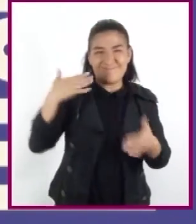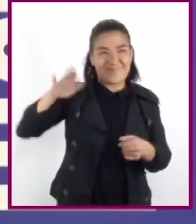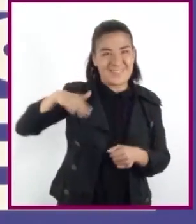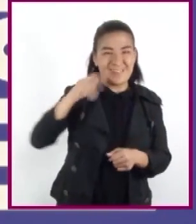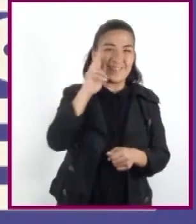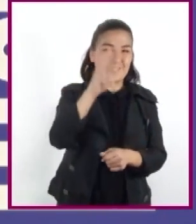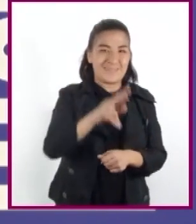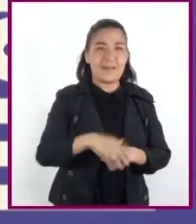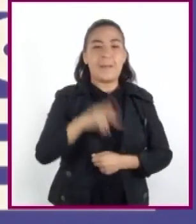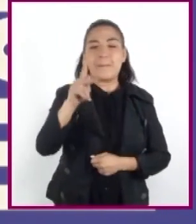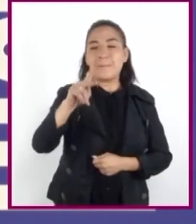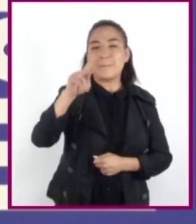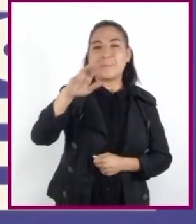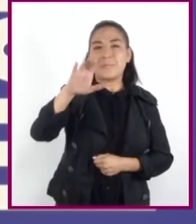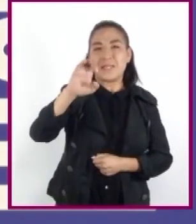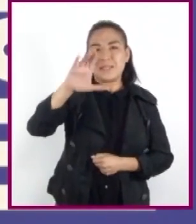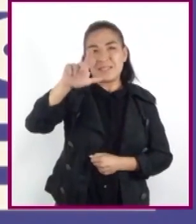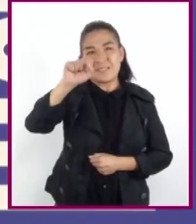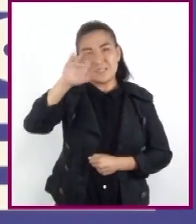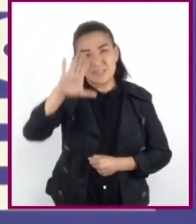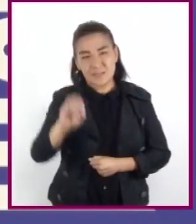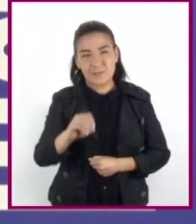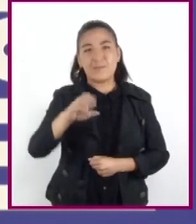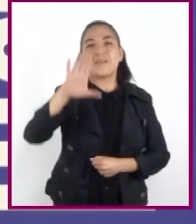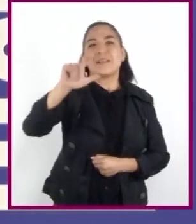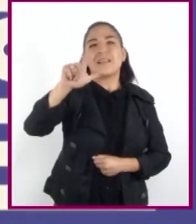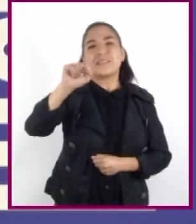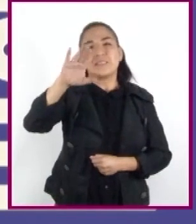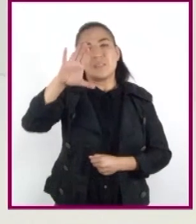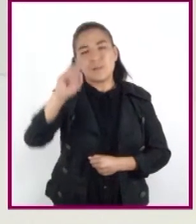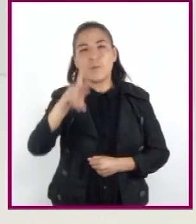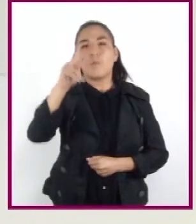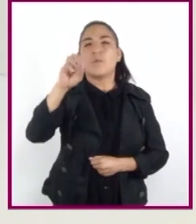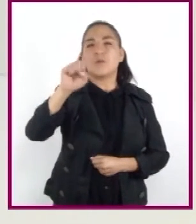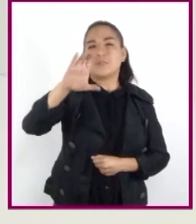sesión preclásico, clásico y posclásico.